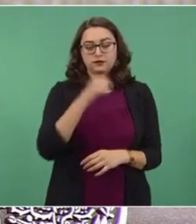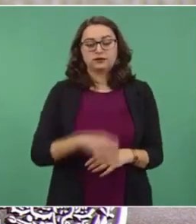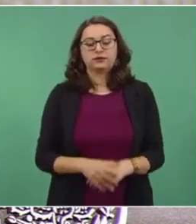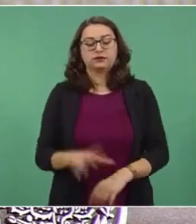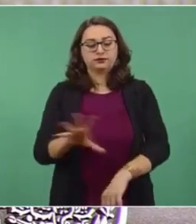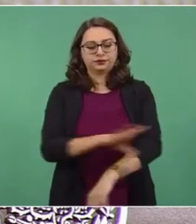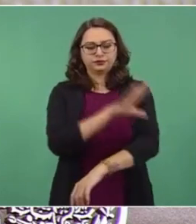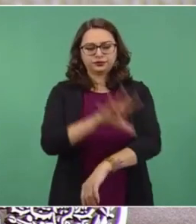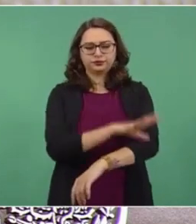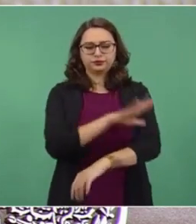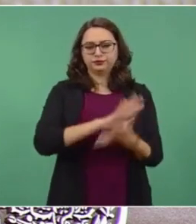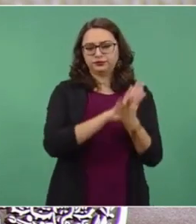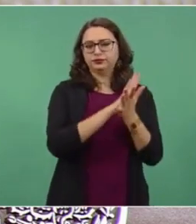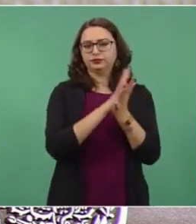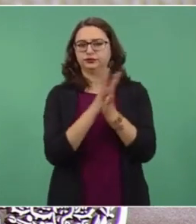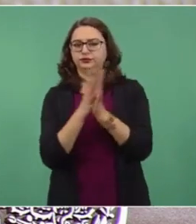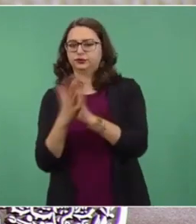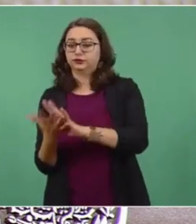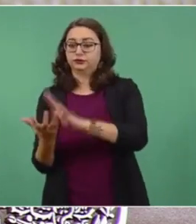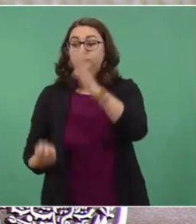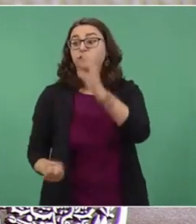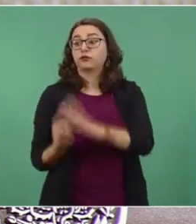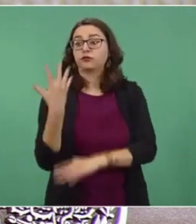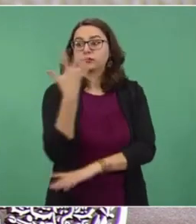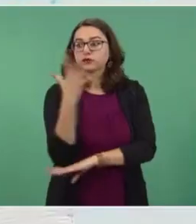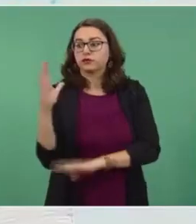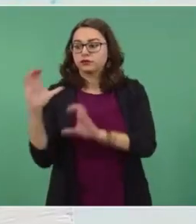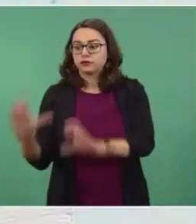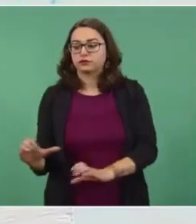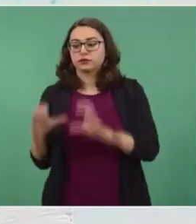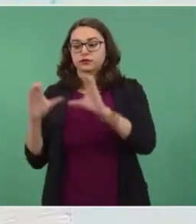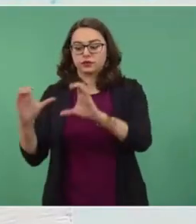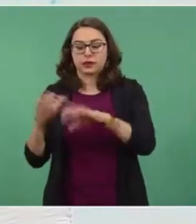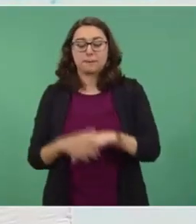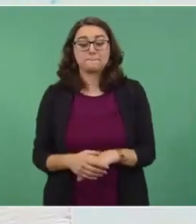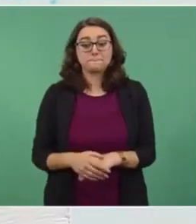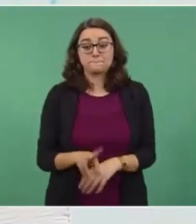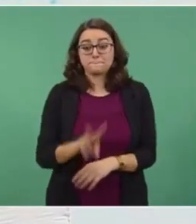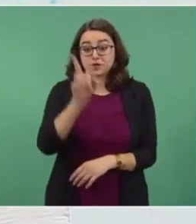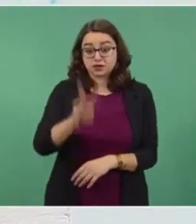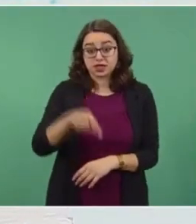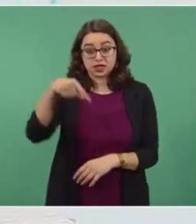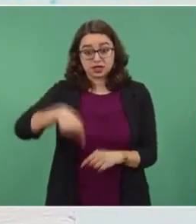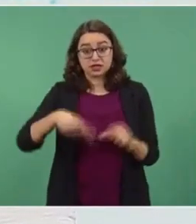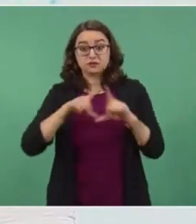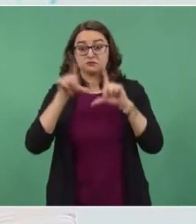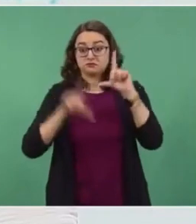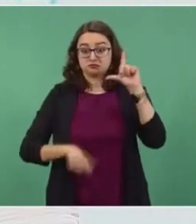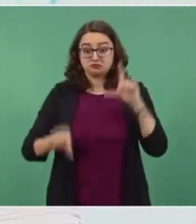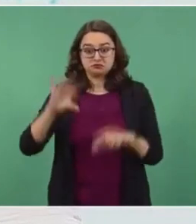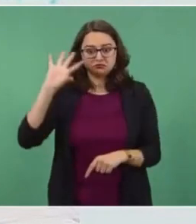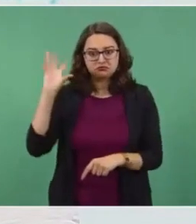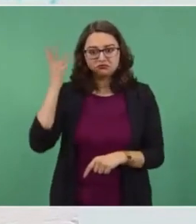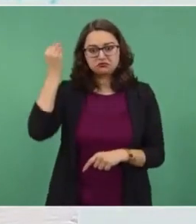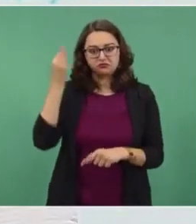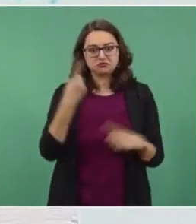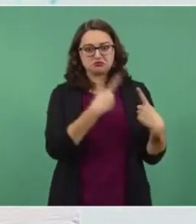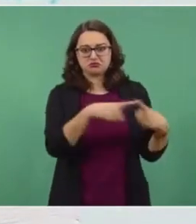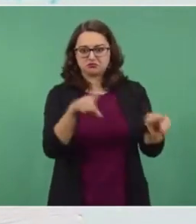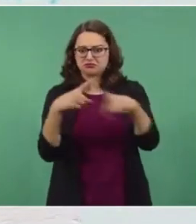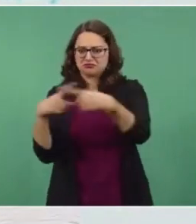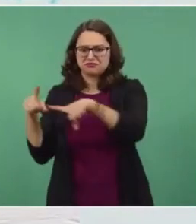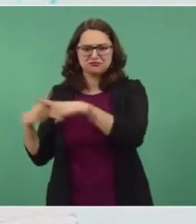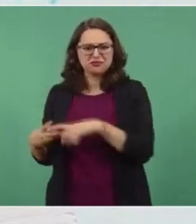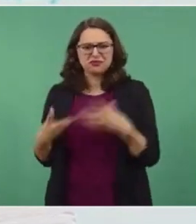porque en el país tenemos la producción de electricidad a través de las diferentes tecnologías de combustión